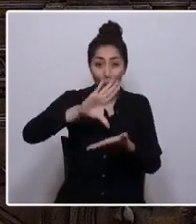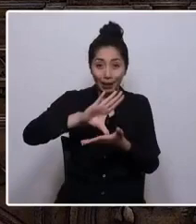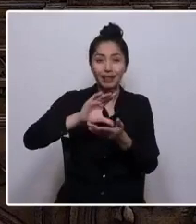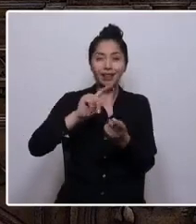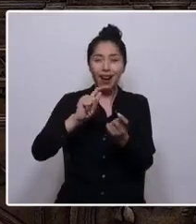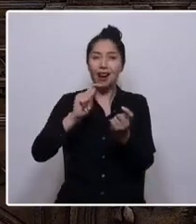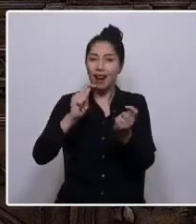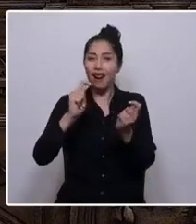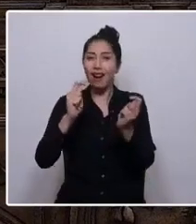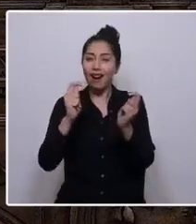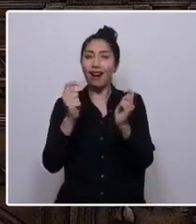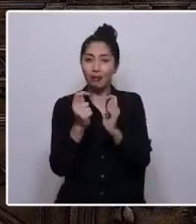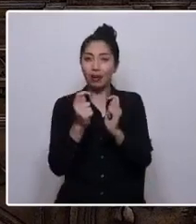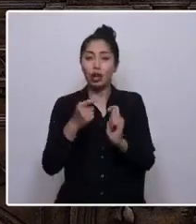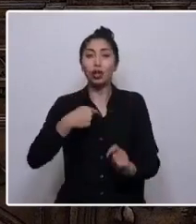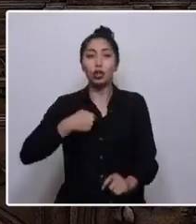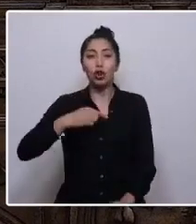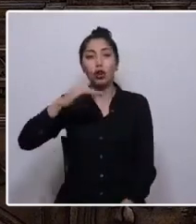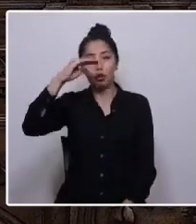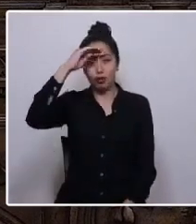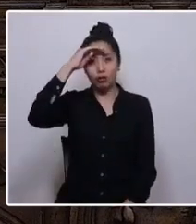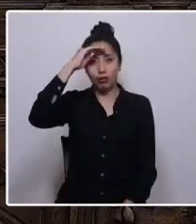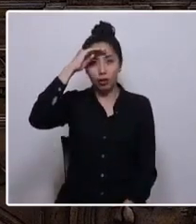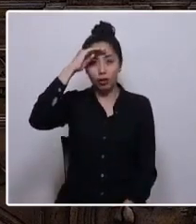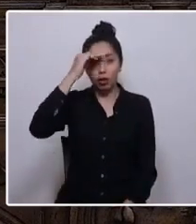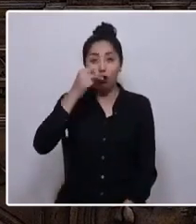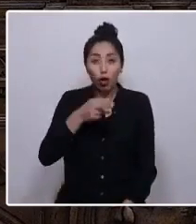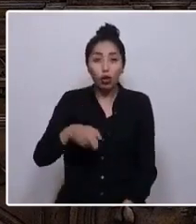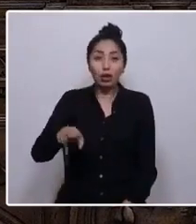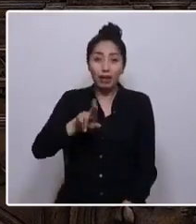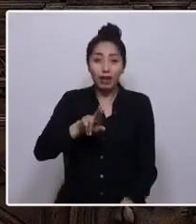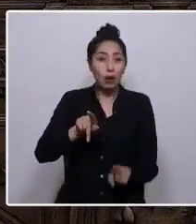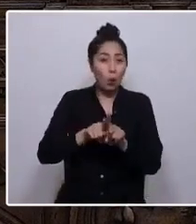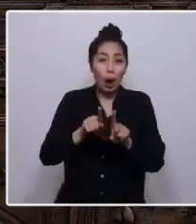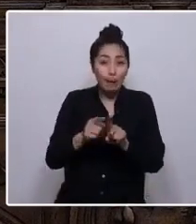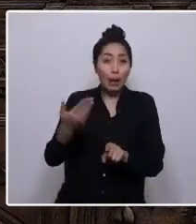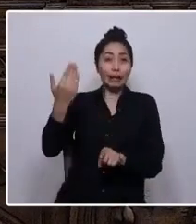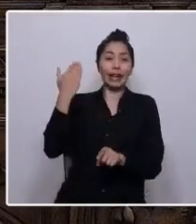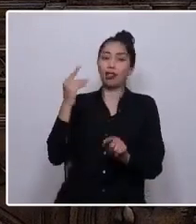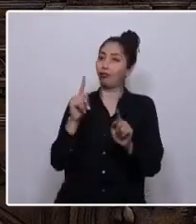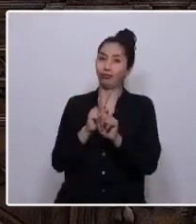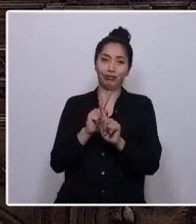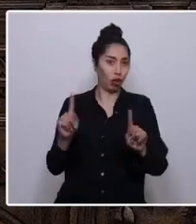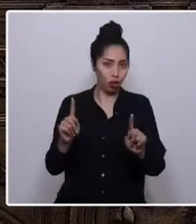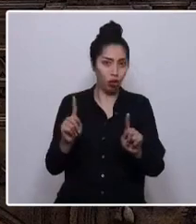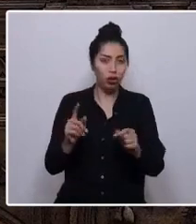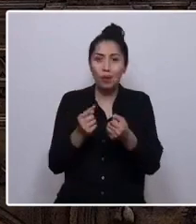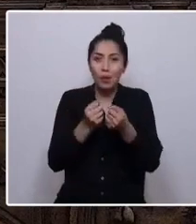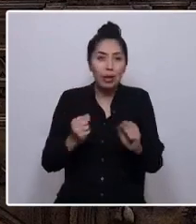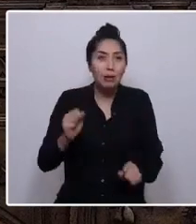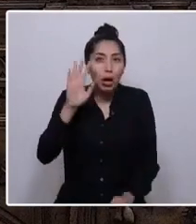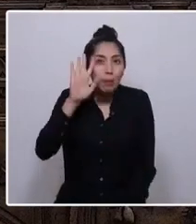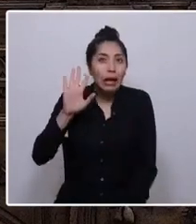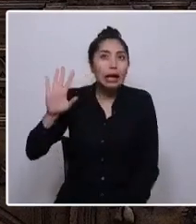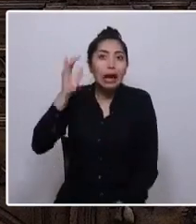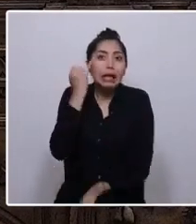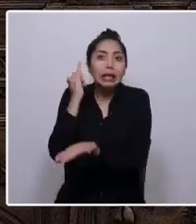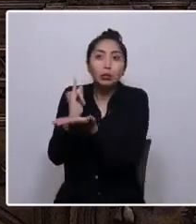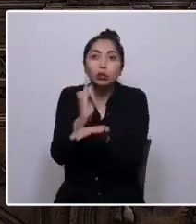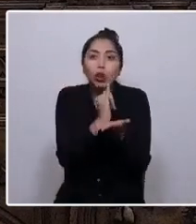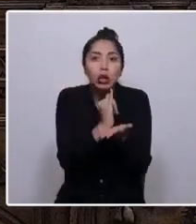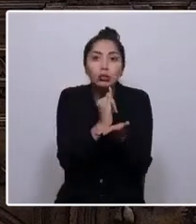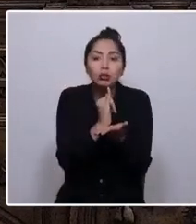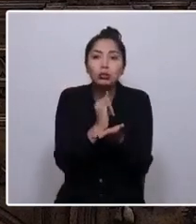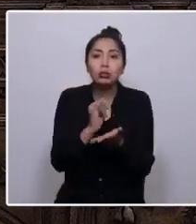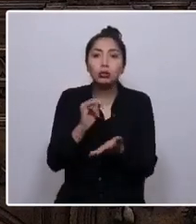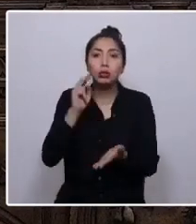Confío en que no habrá vuelta atrás. Ya no es posible imaginar instituciones sin representación de los pueblos